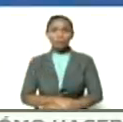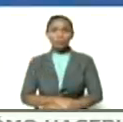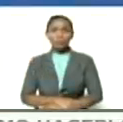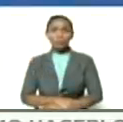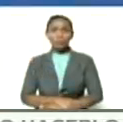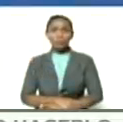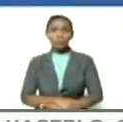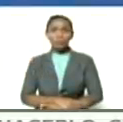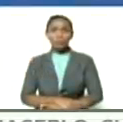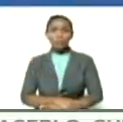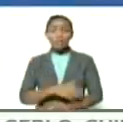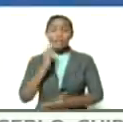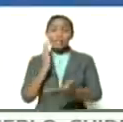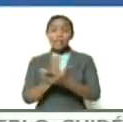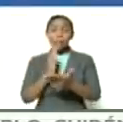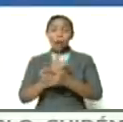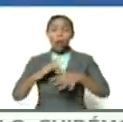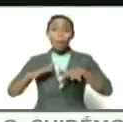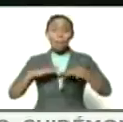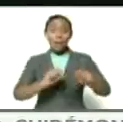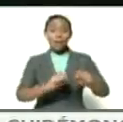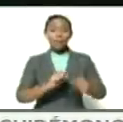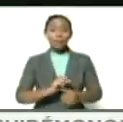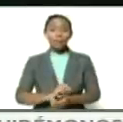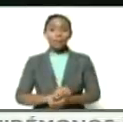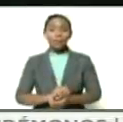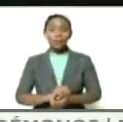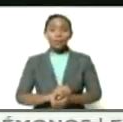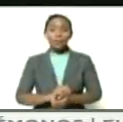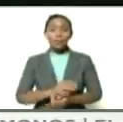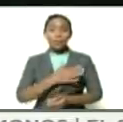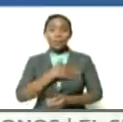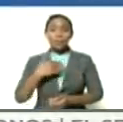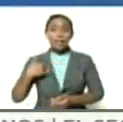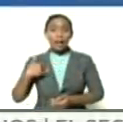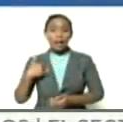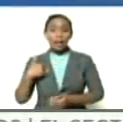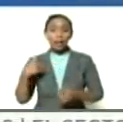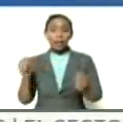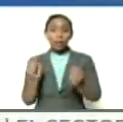siempre los imperios pretenden con